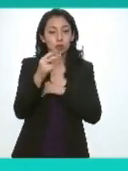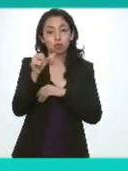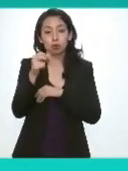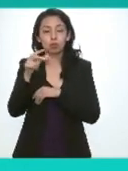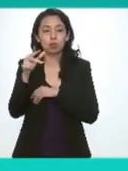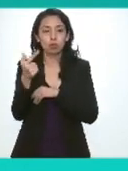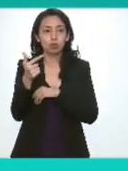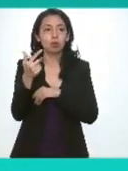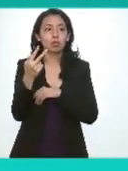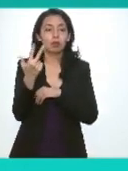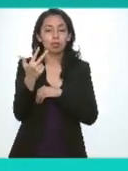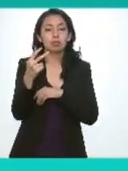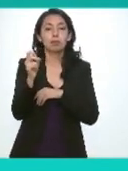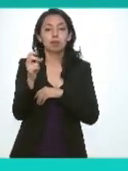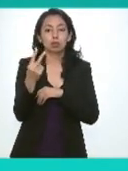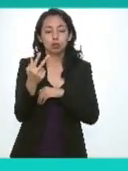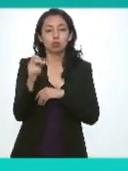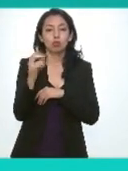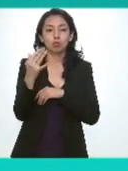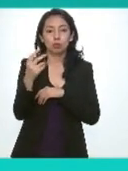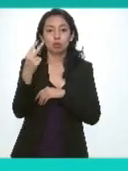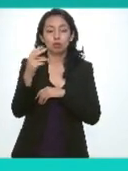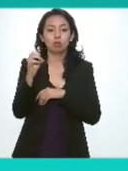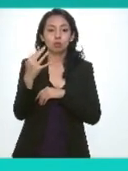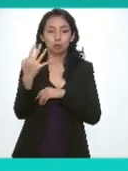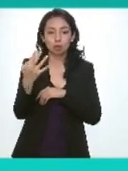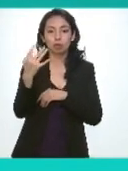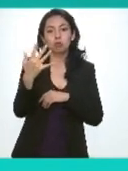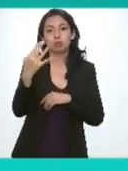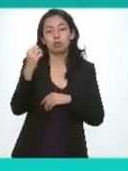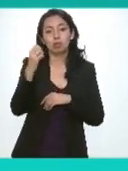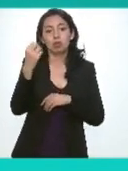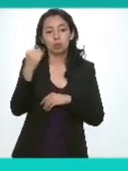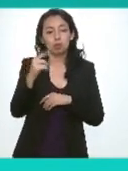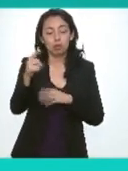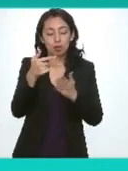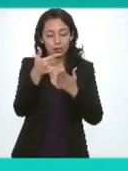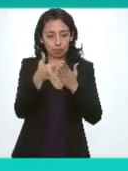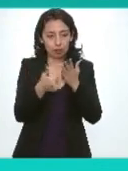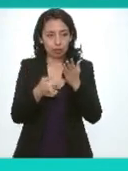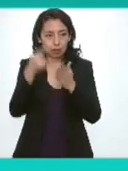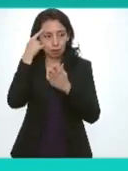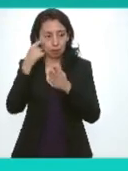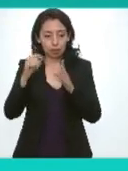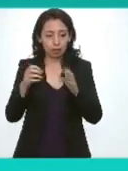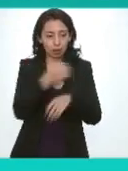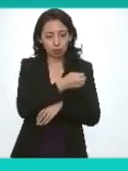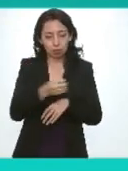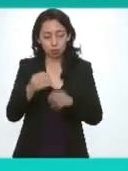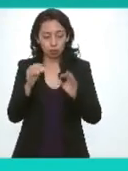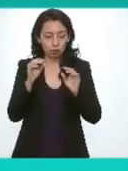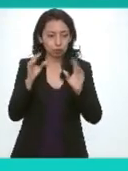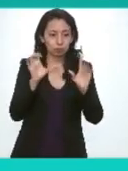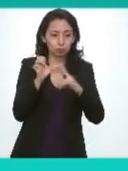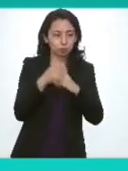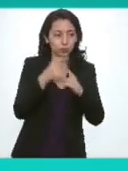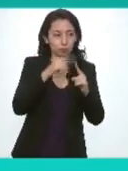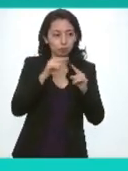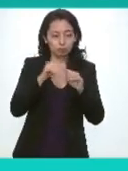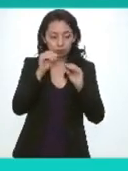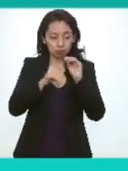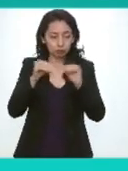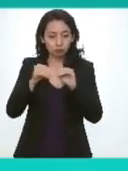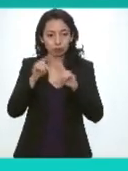12 13 20 28 52 54 79 de los lineamientos para la organización coordinación y funcionamiento de las